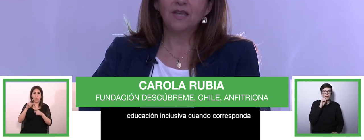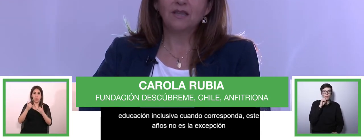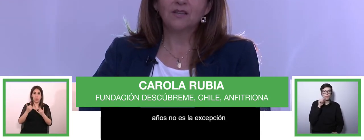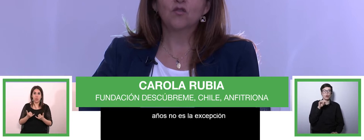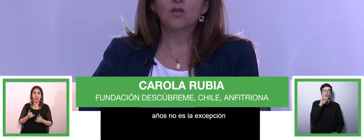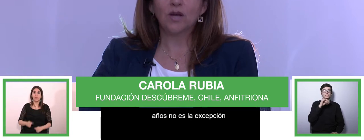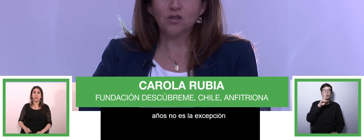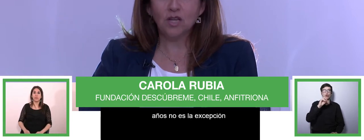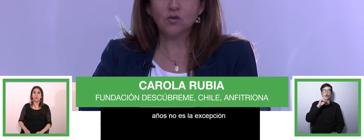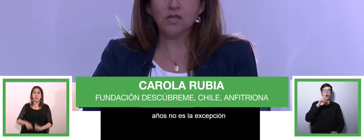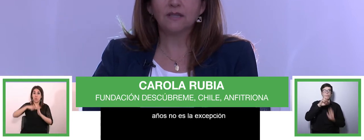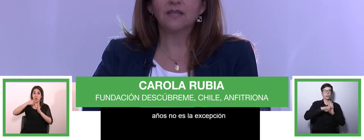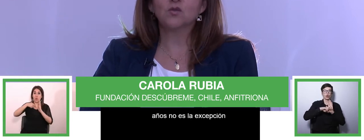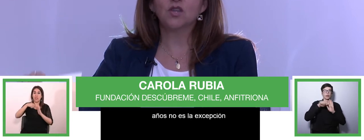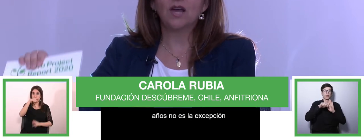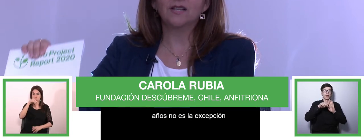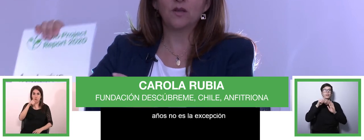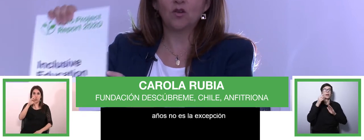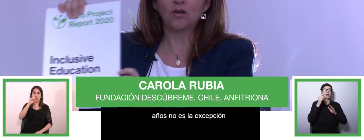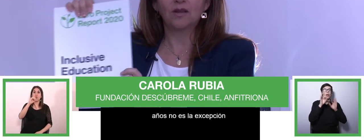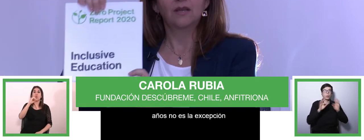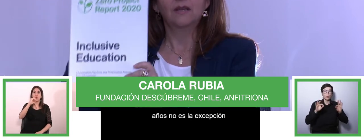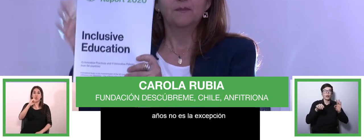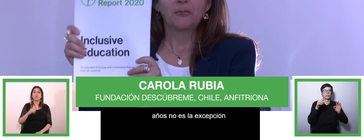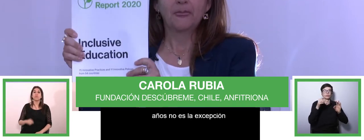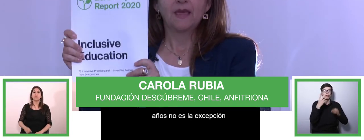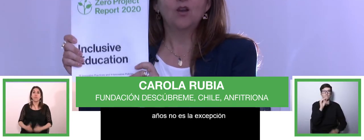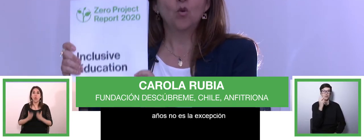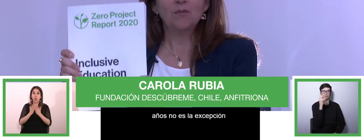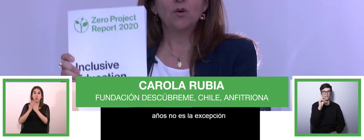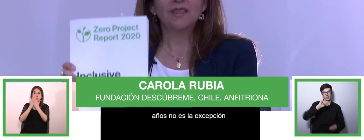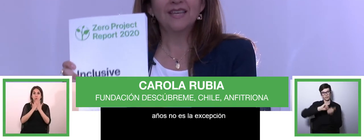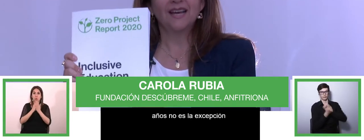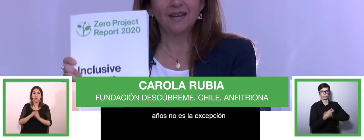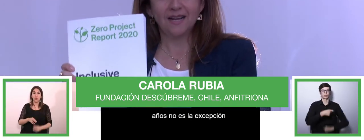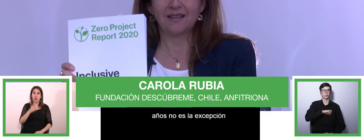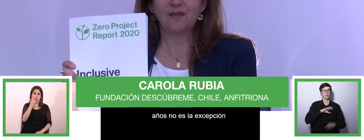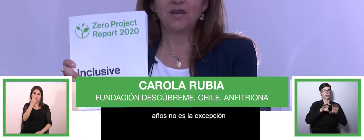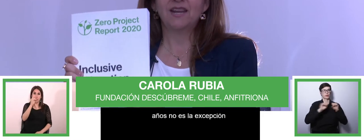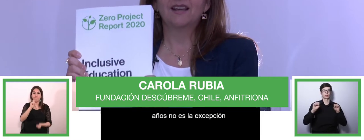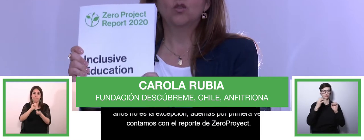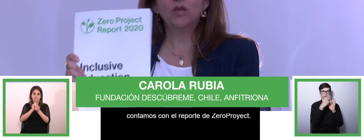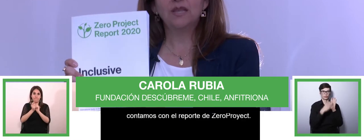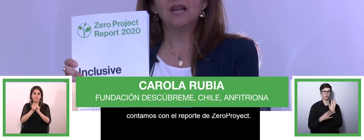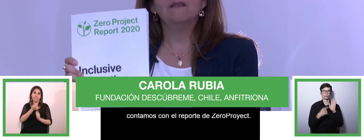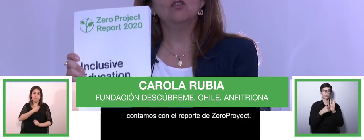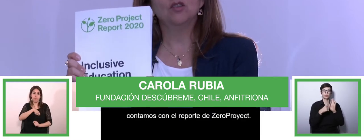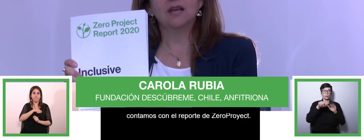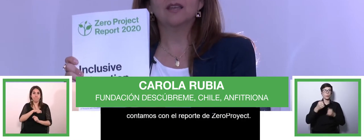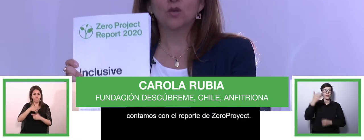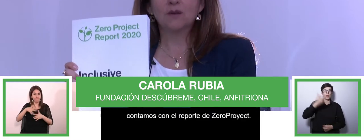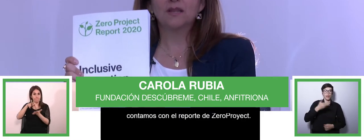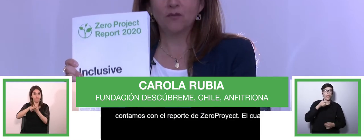2020 sobre educación inclusiva traducido al español, el cual pueden descargar de manera gratuita en la